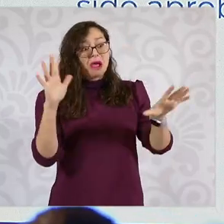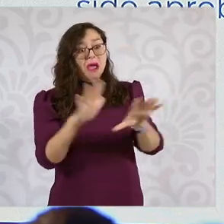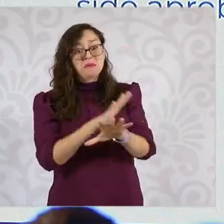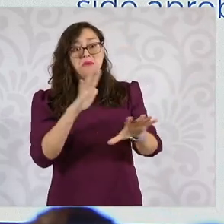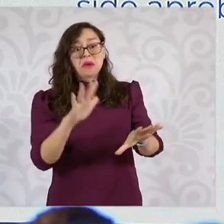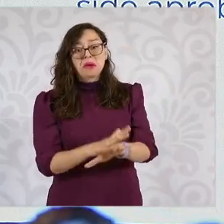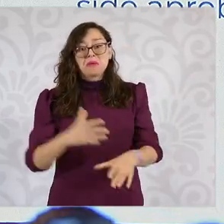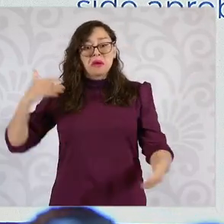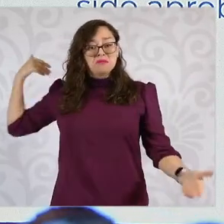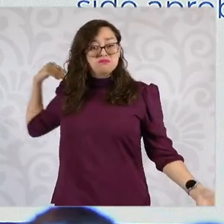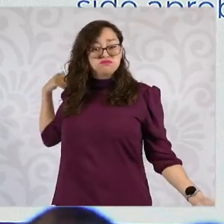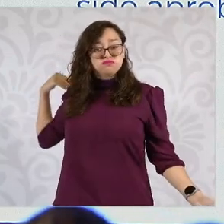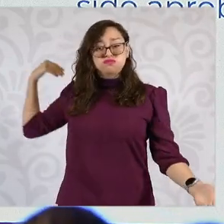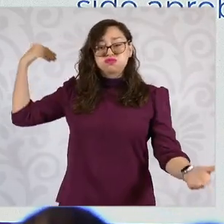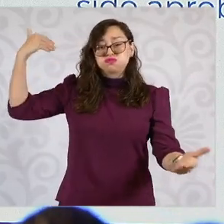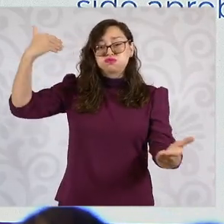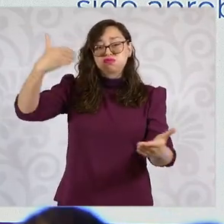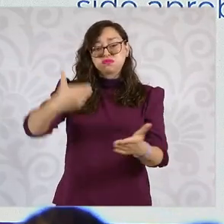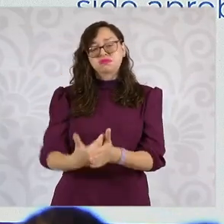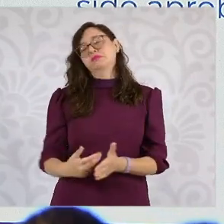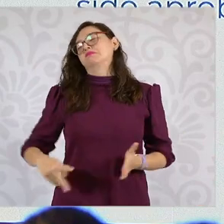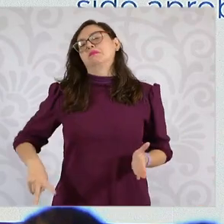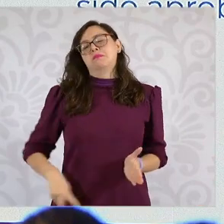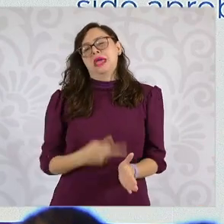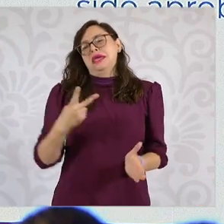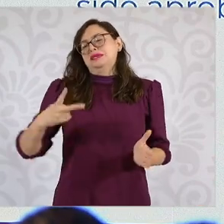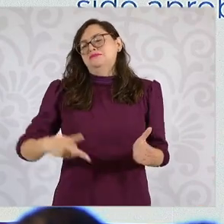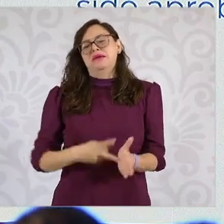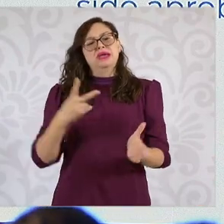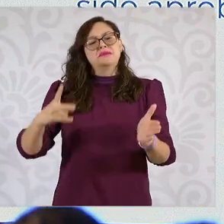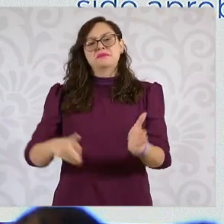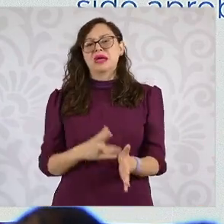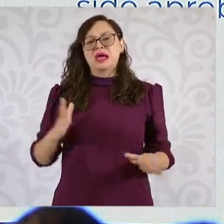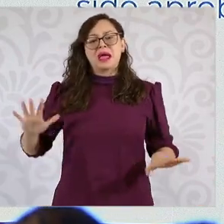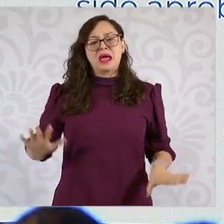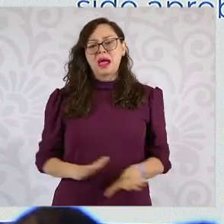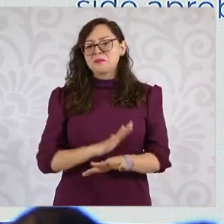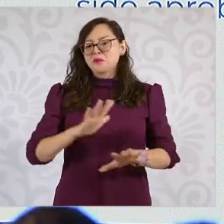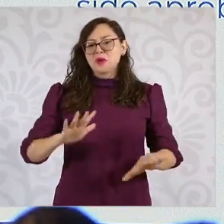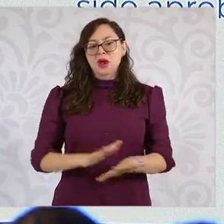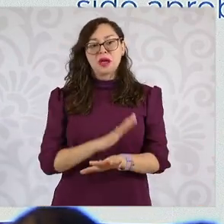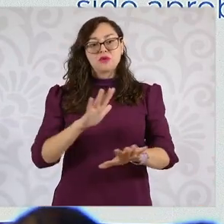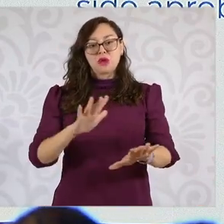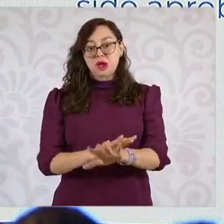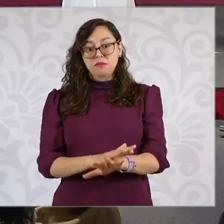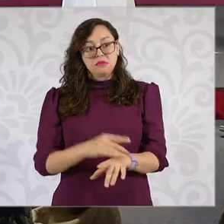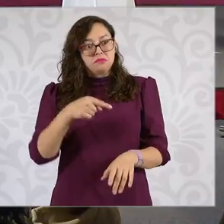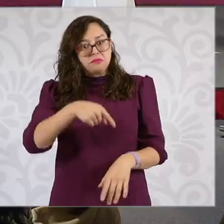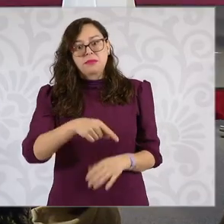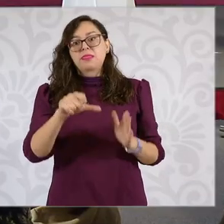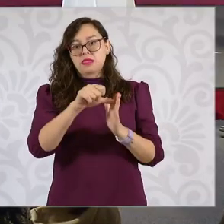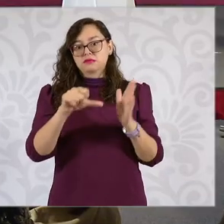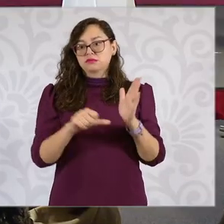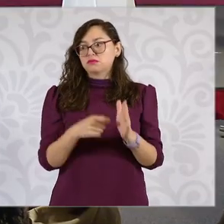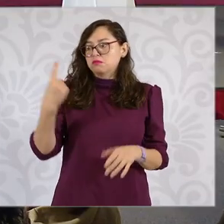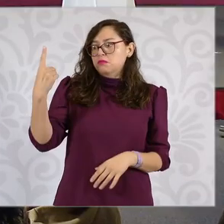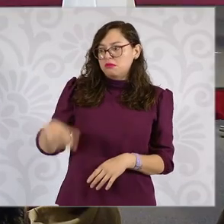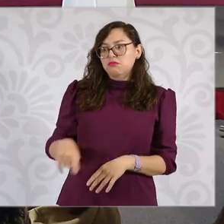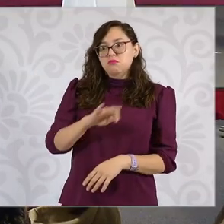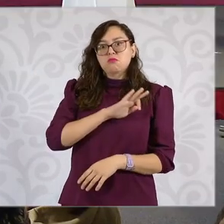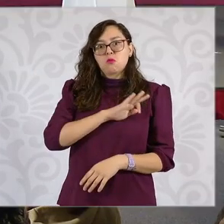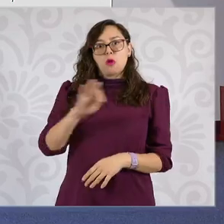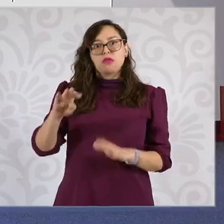de veces, de la Constitución de 1917 a la fecha, siguiendo este artículo.